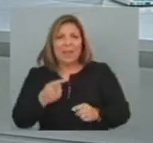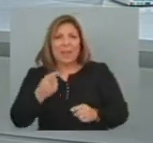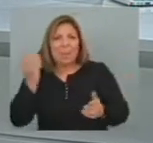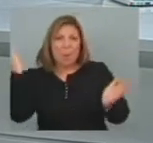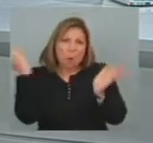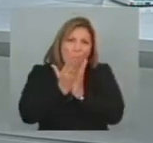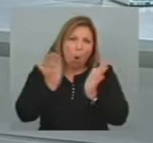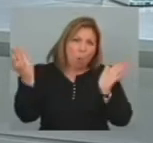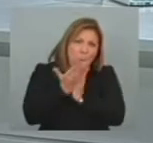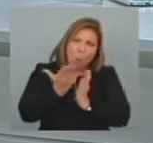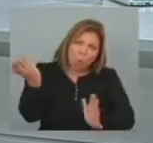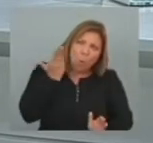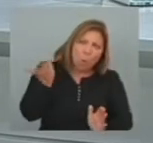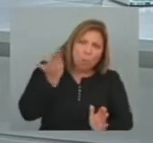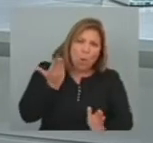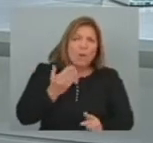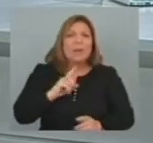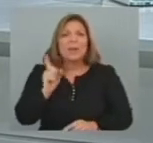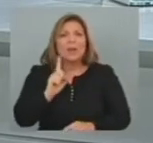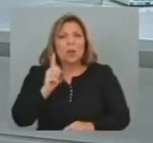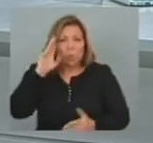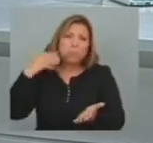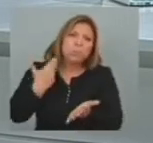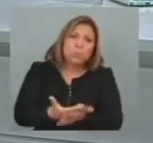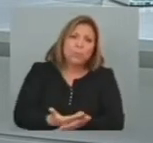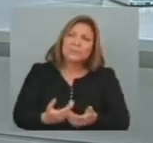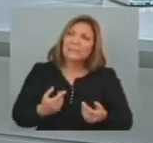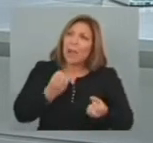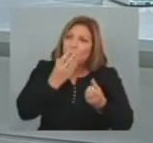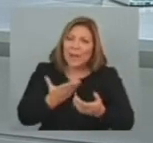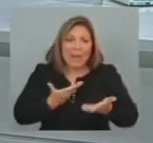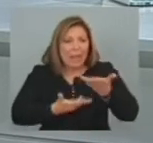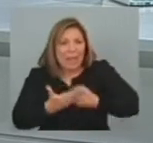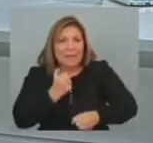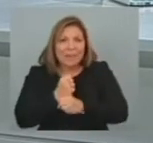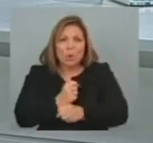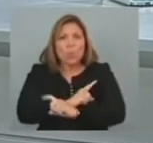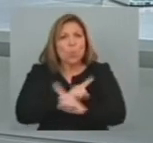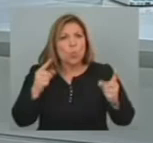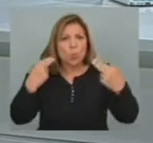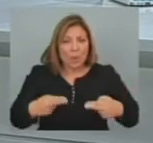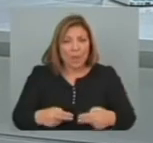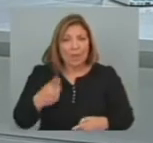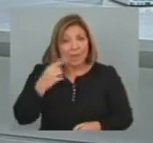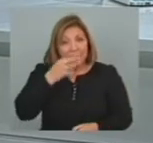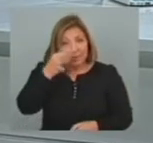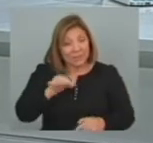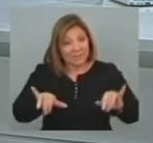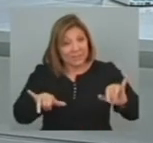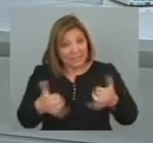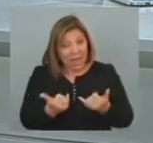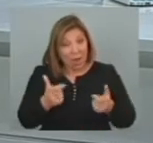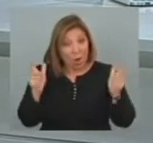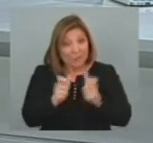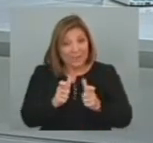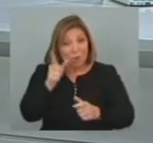de hacer propuestas Eso fue lo que dijo El secretario de Estado Las declaraciones Fueron efectuadas Luego de su comparecencia Ante